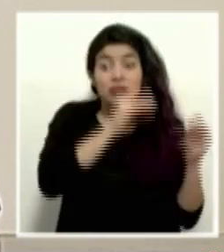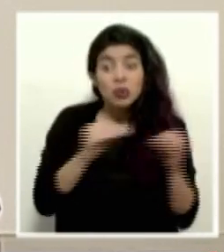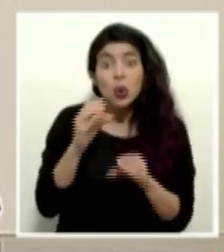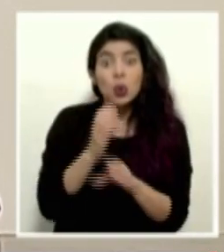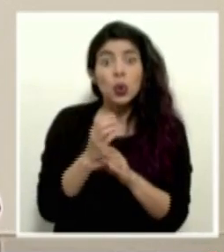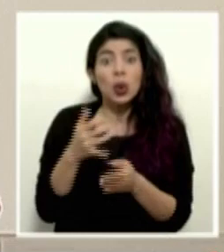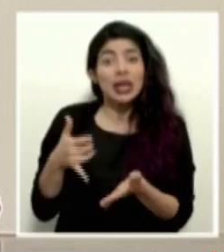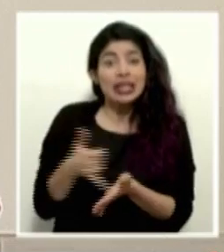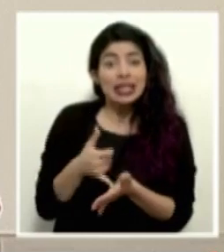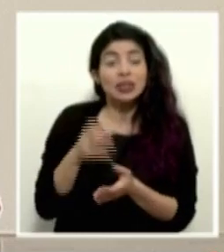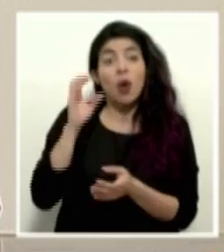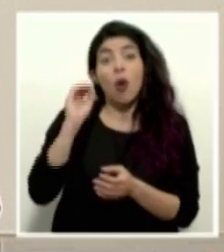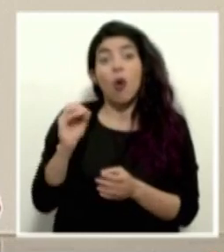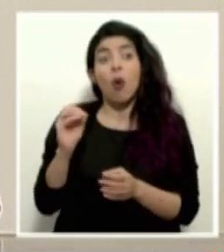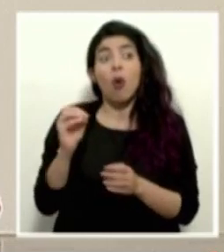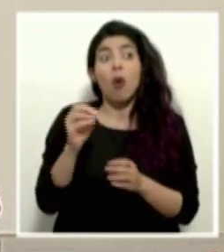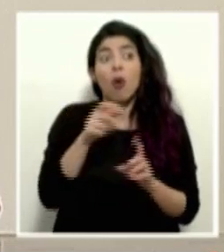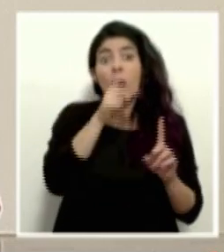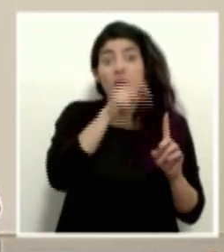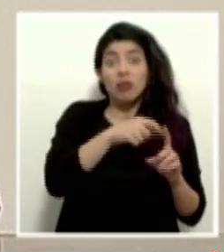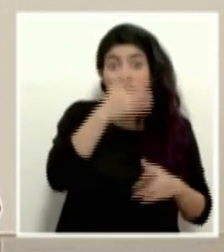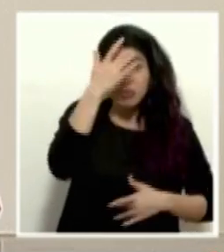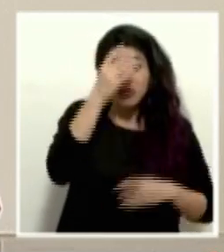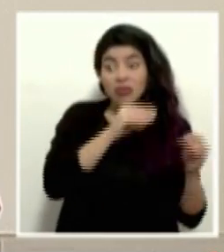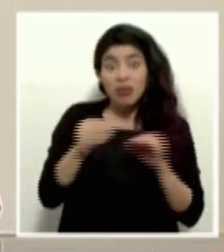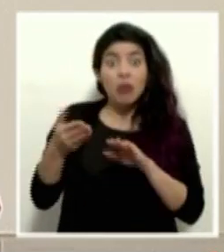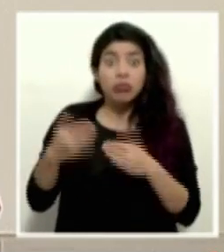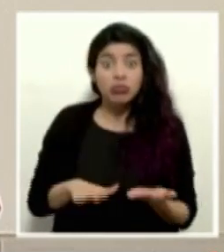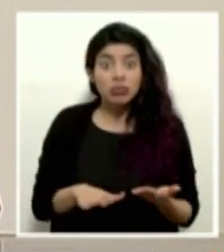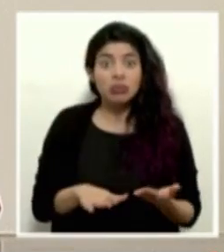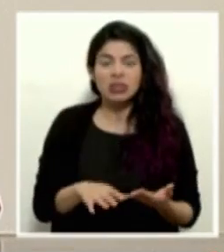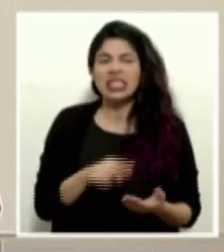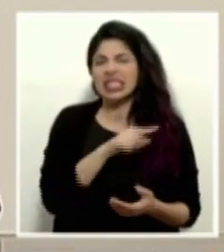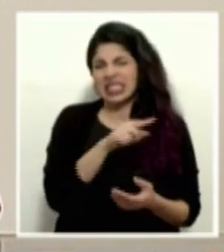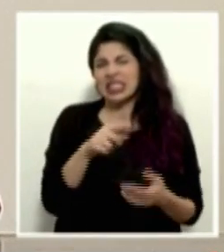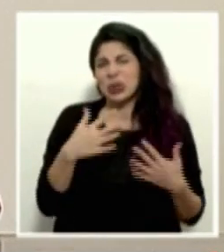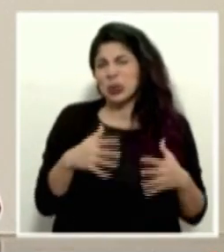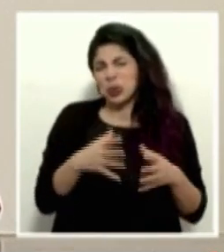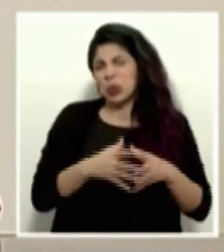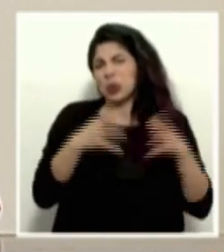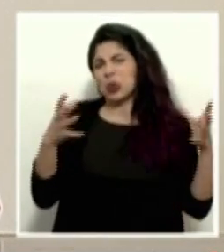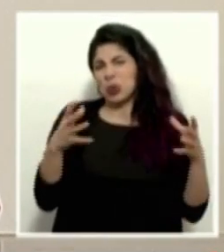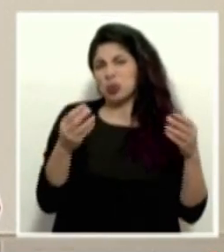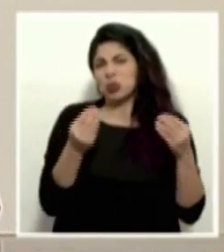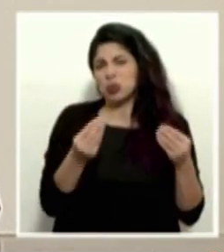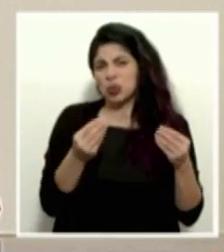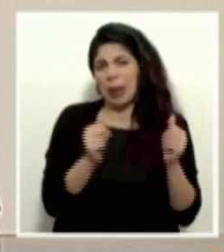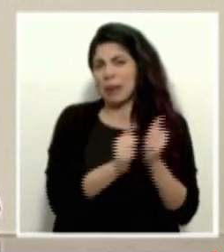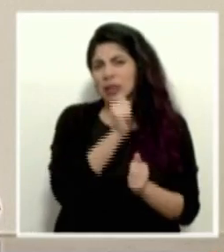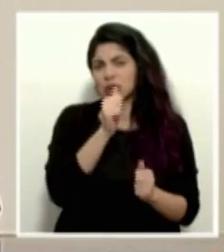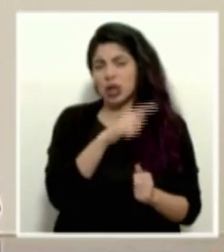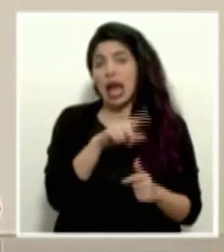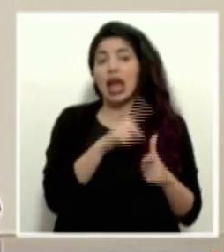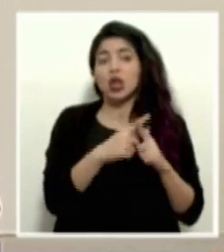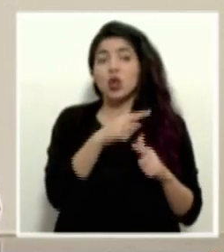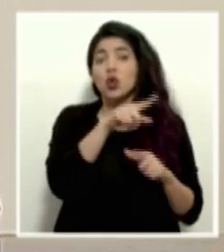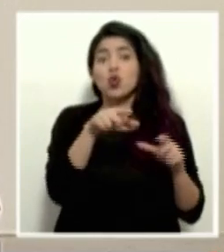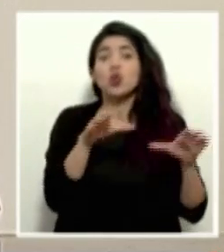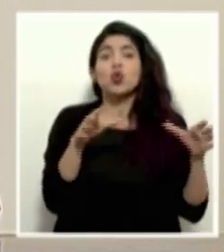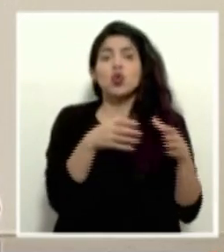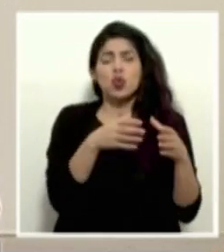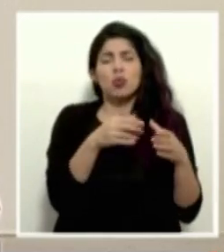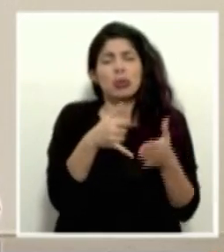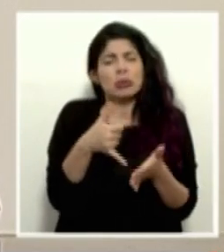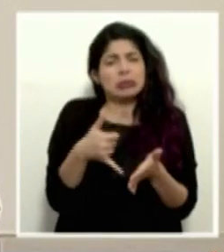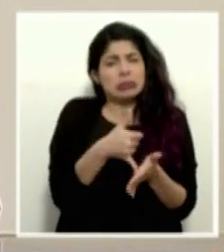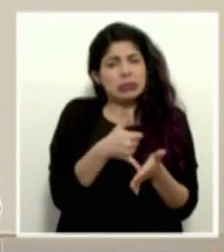unidad de cuidados intensivos o eventualmente incluso fallecen, pues ahí sí se aumenta mucho. Así que sigue siendo un grupo muy, muy vulnerable